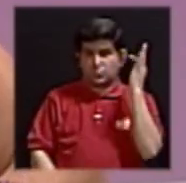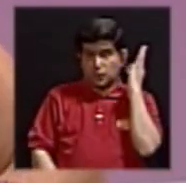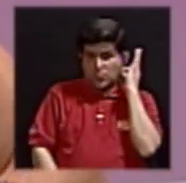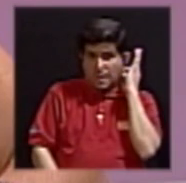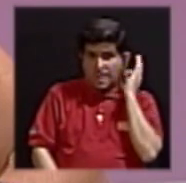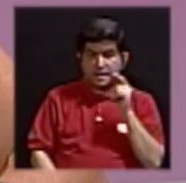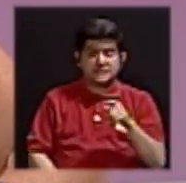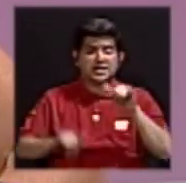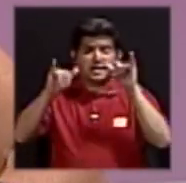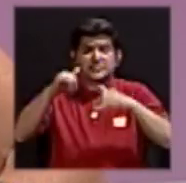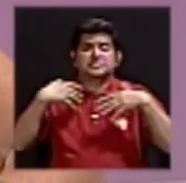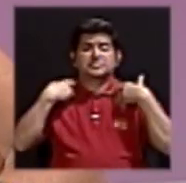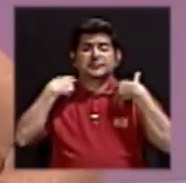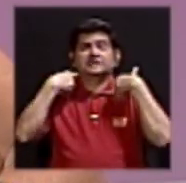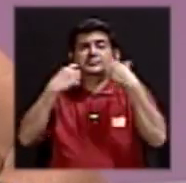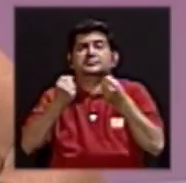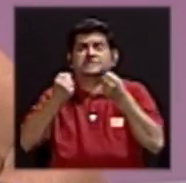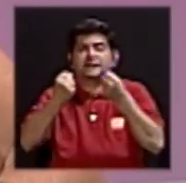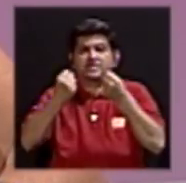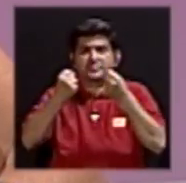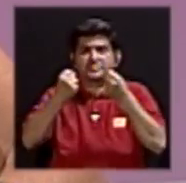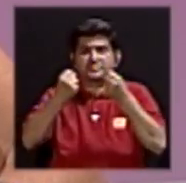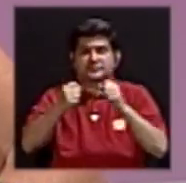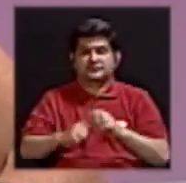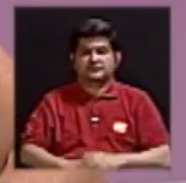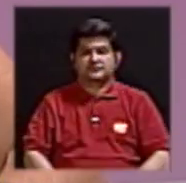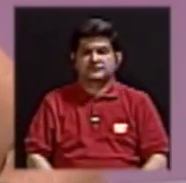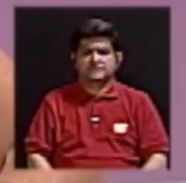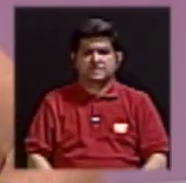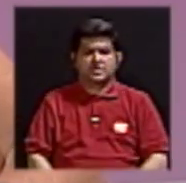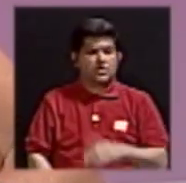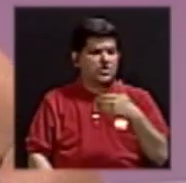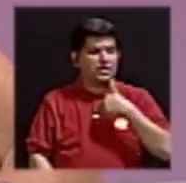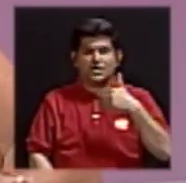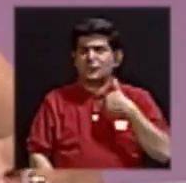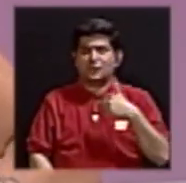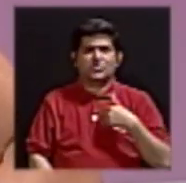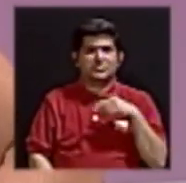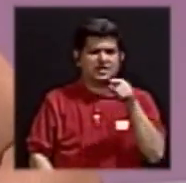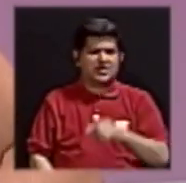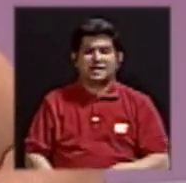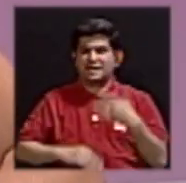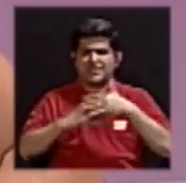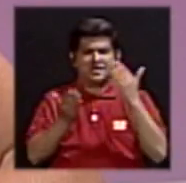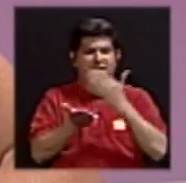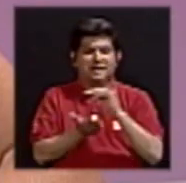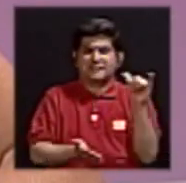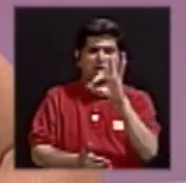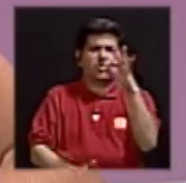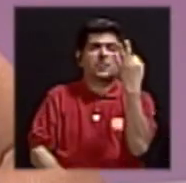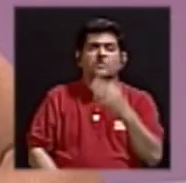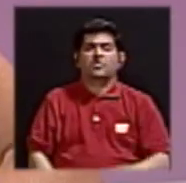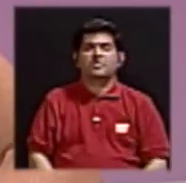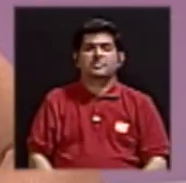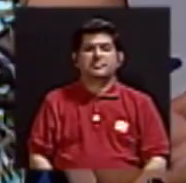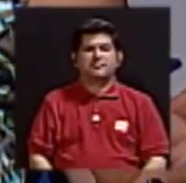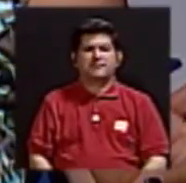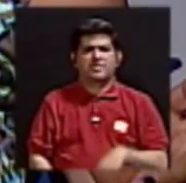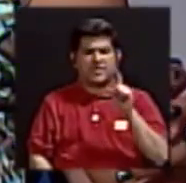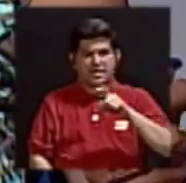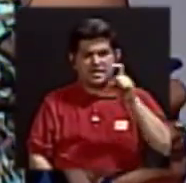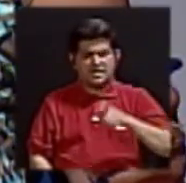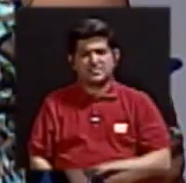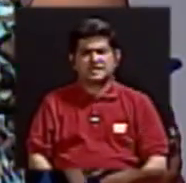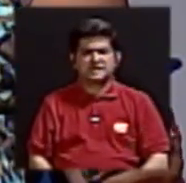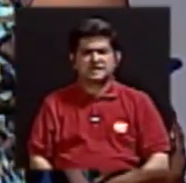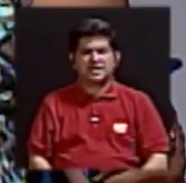que se mantienen sanas y no experimentan la menopausia de la misma manera. Hay que tomar leche.